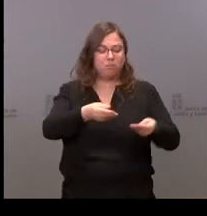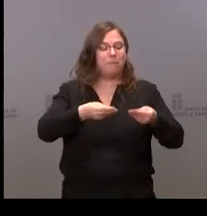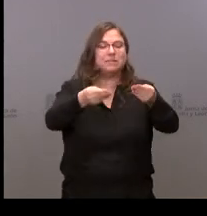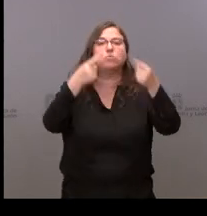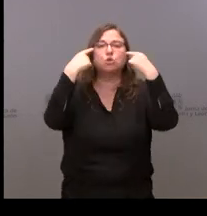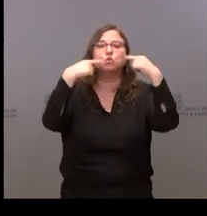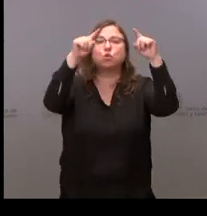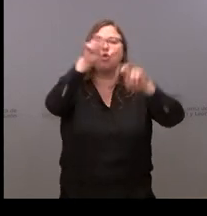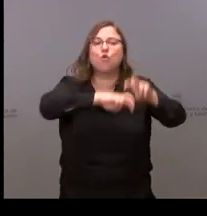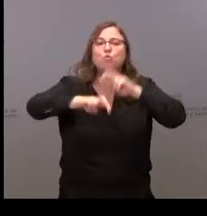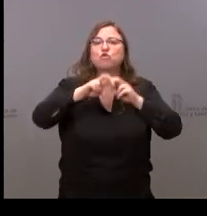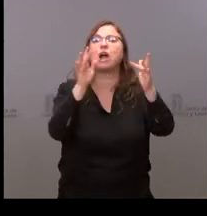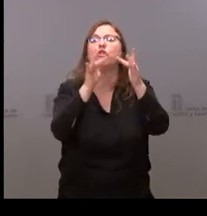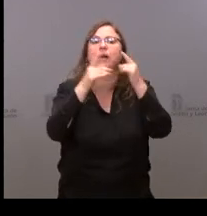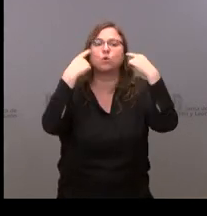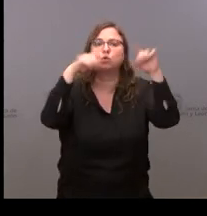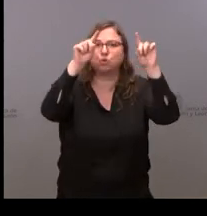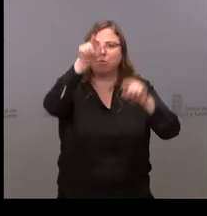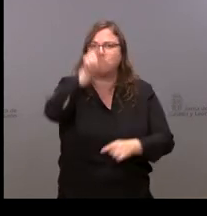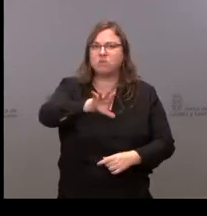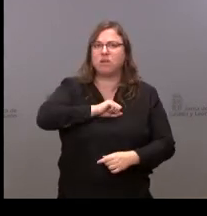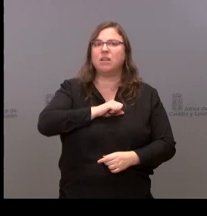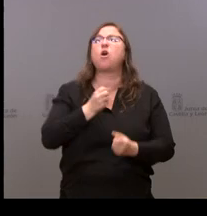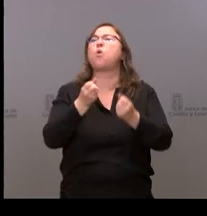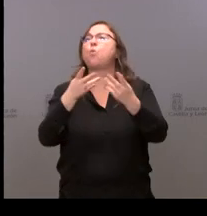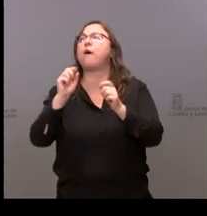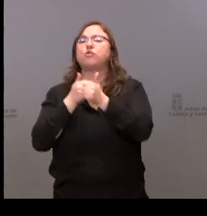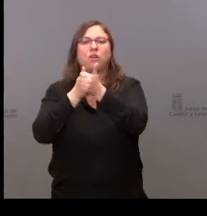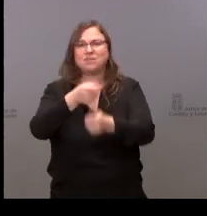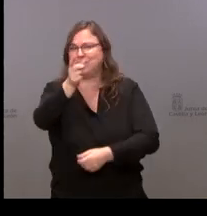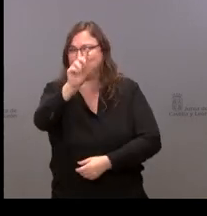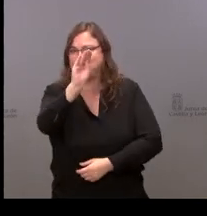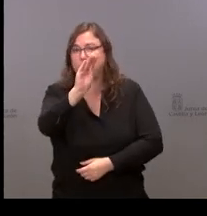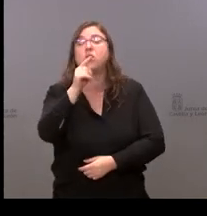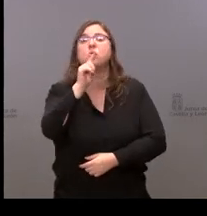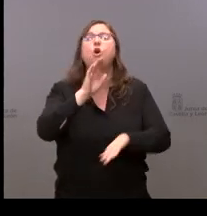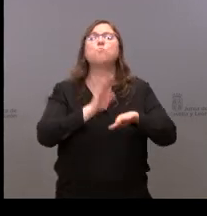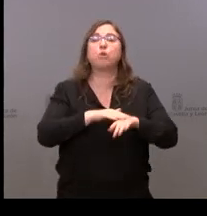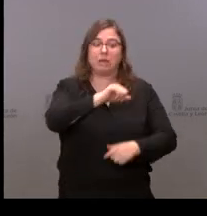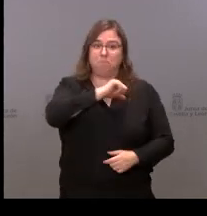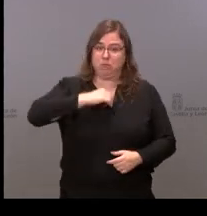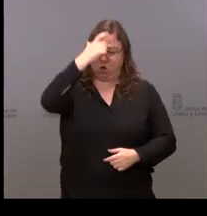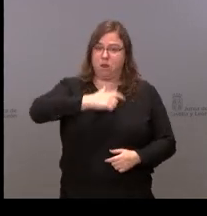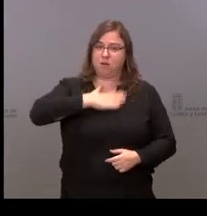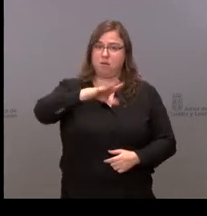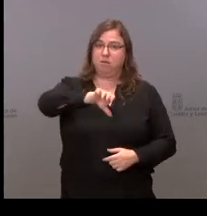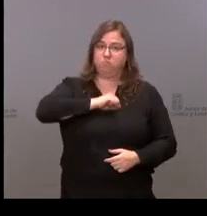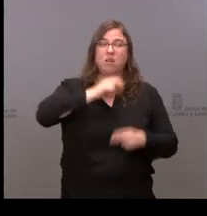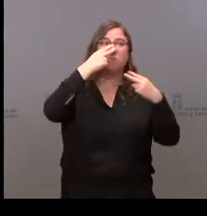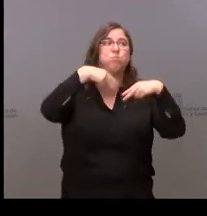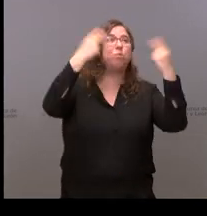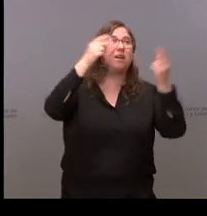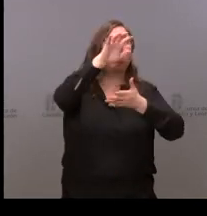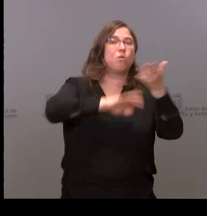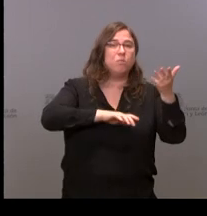ellos el rastreo de sus contactos. Esa es la pregunta, no cuántos rastreadores tienen, sino por qué rastrean los positivos, porque los documentos están publicados, los